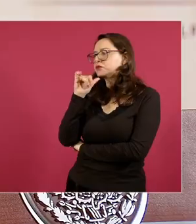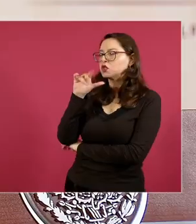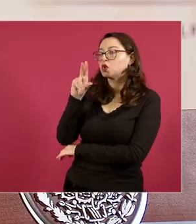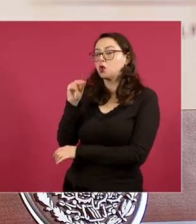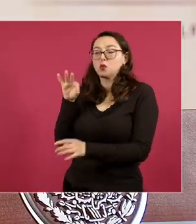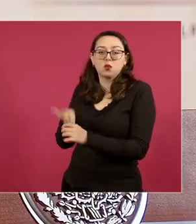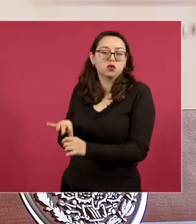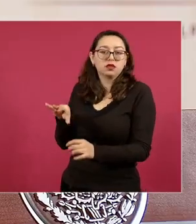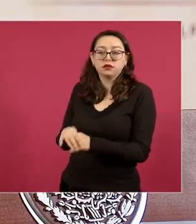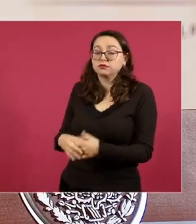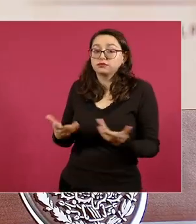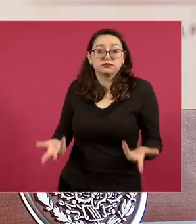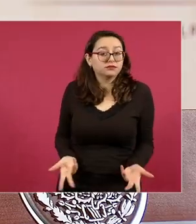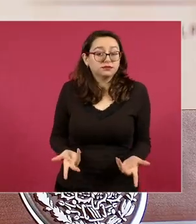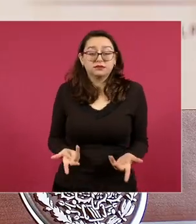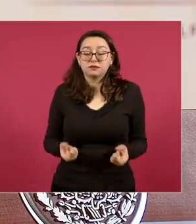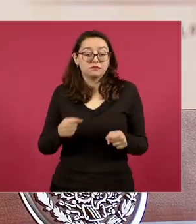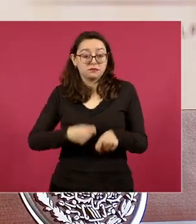pues es lo mismo